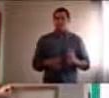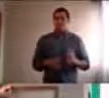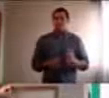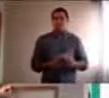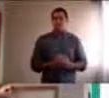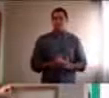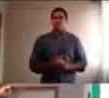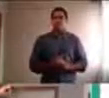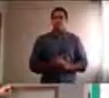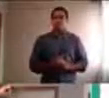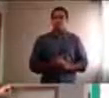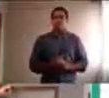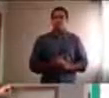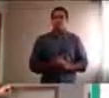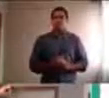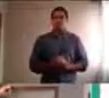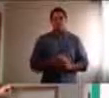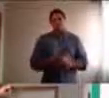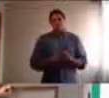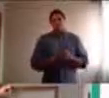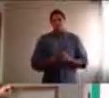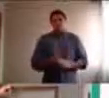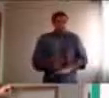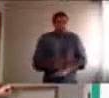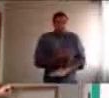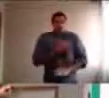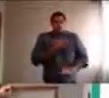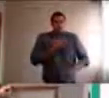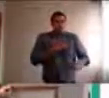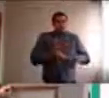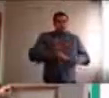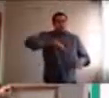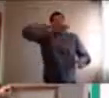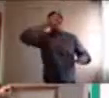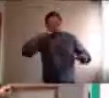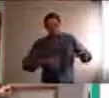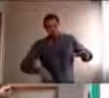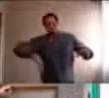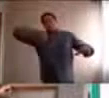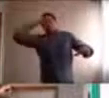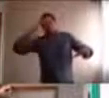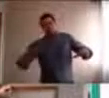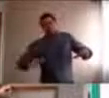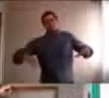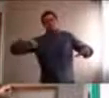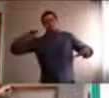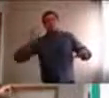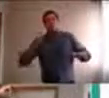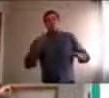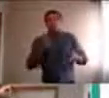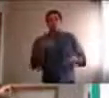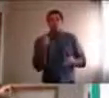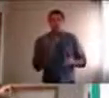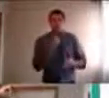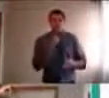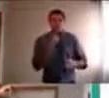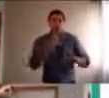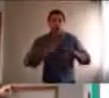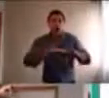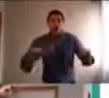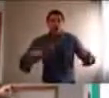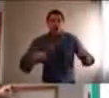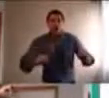no vemos, espigas emocionales, tan brutales, porque con un acuerdo, se sabe, lo que se espera de cada uno, y eso